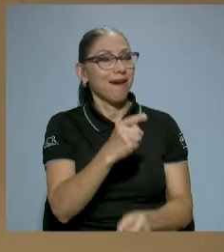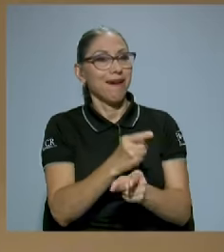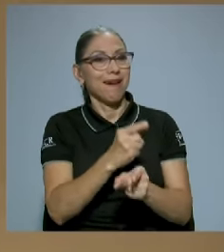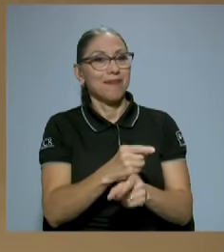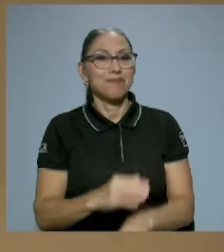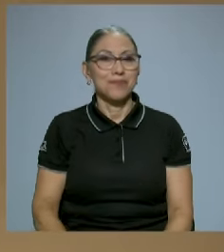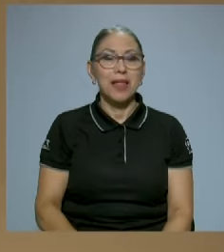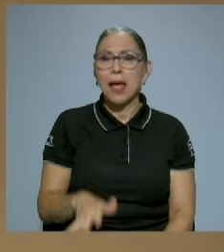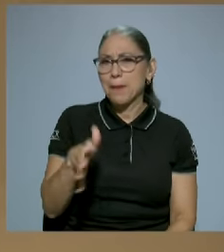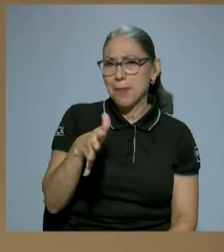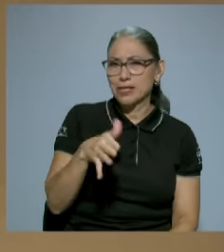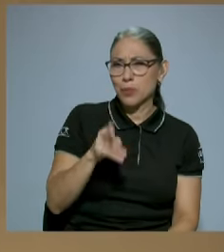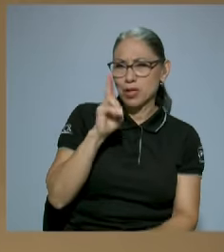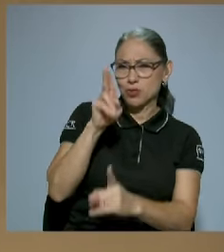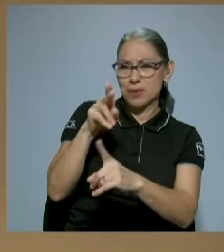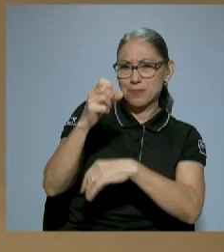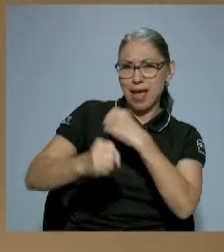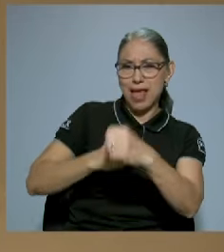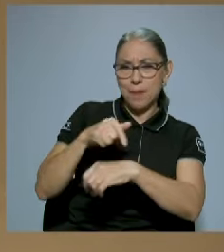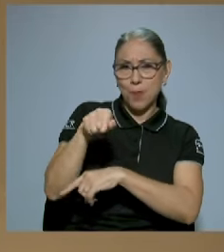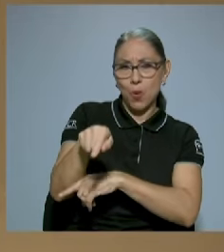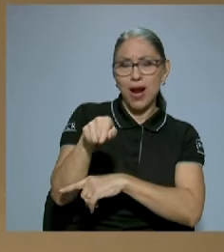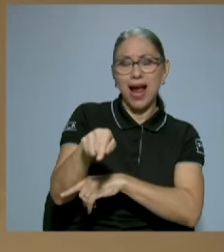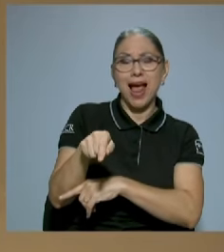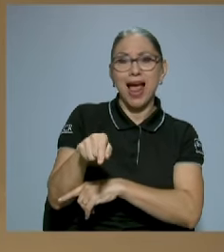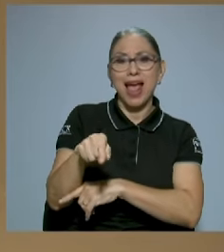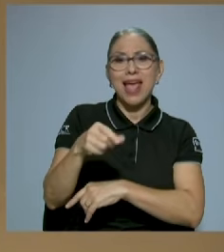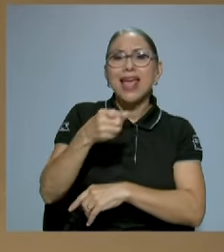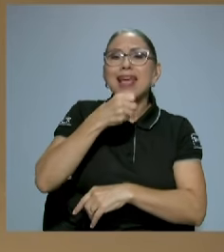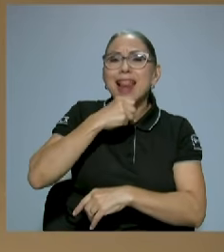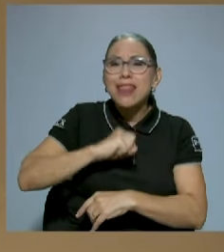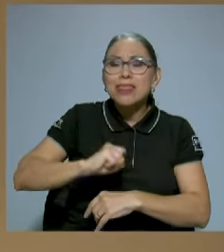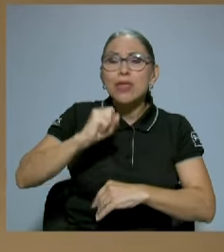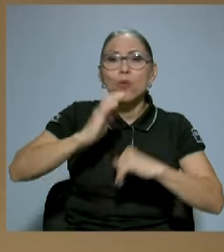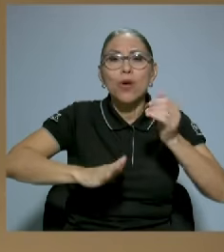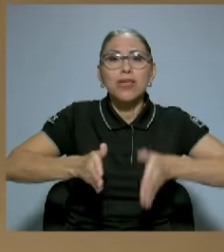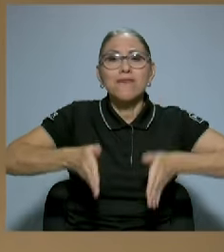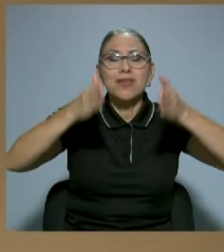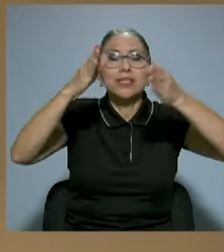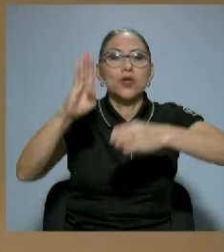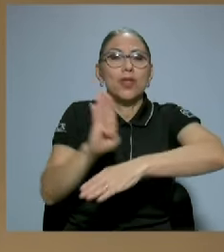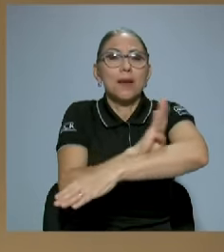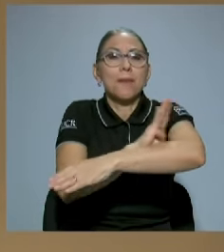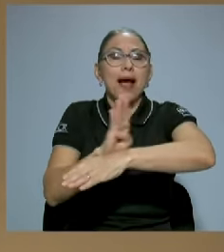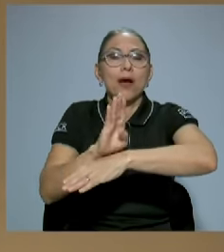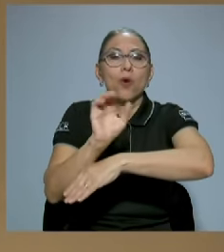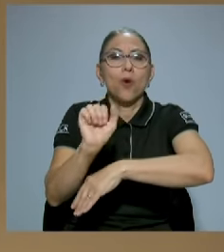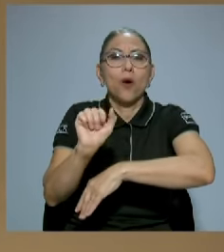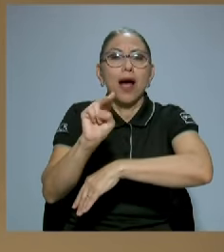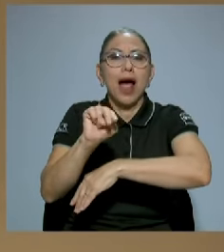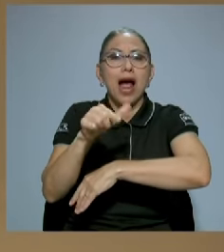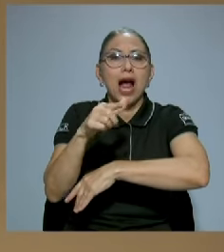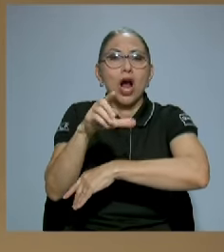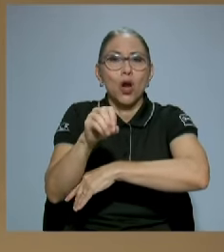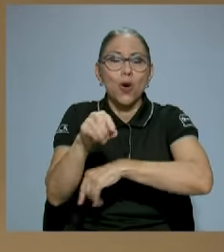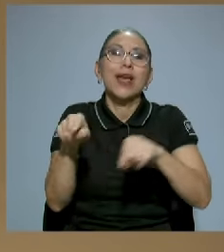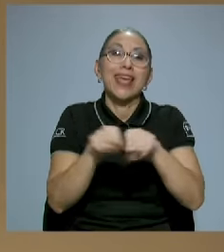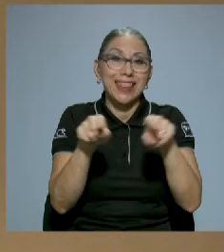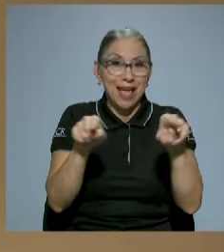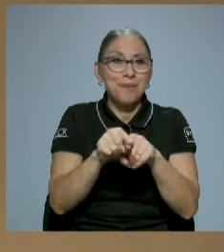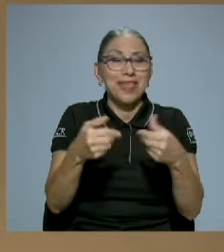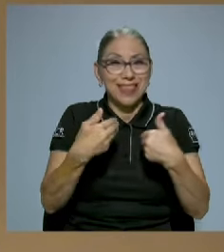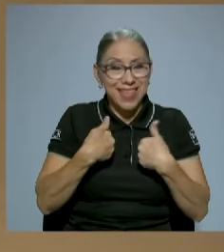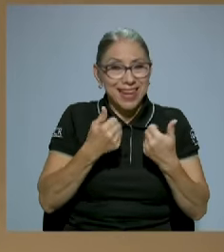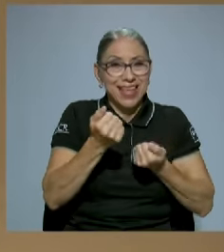esa misma época es el antiguo edificio del Banco Anglo, que también tiene estacionamiento.